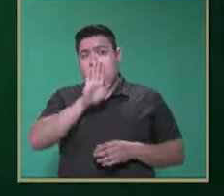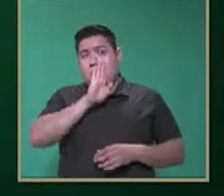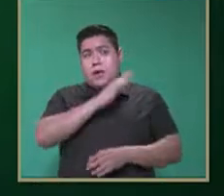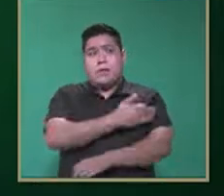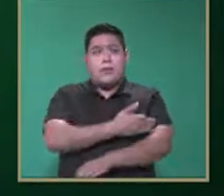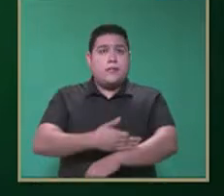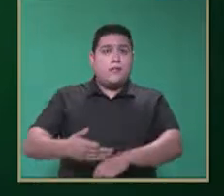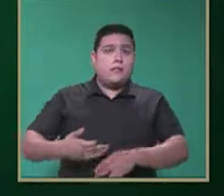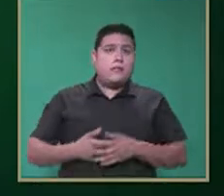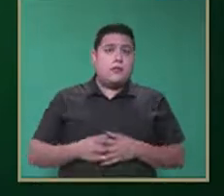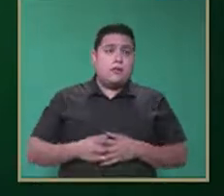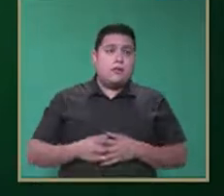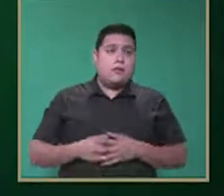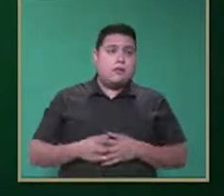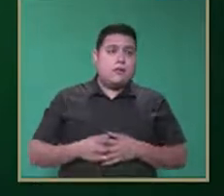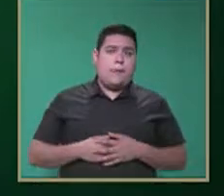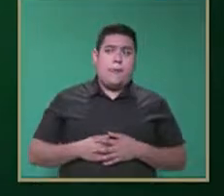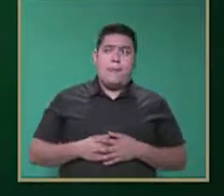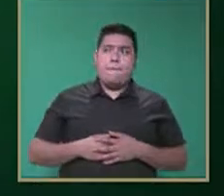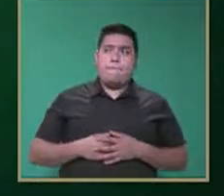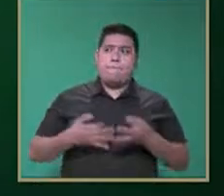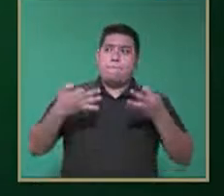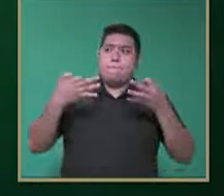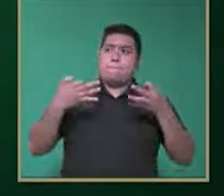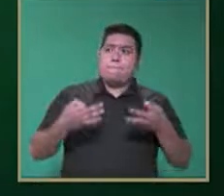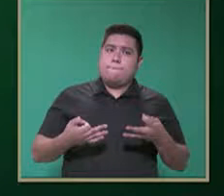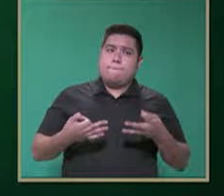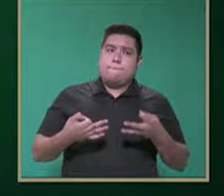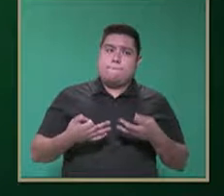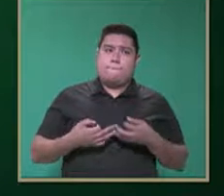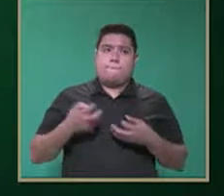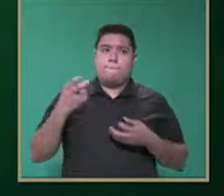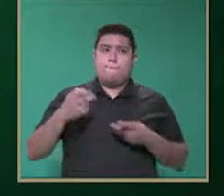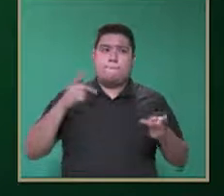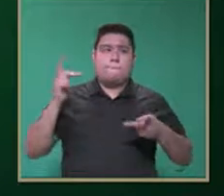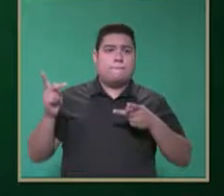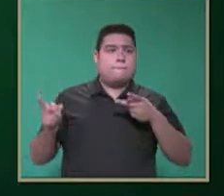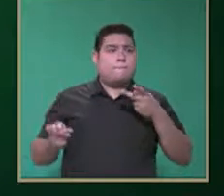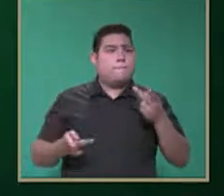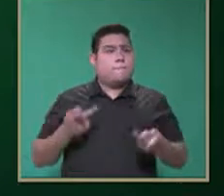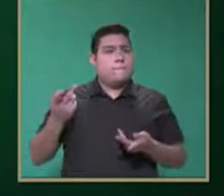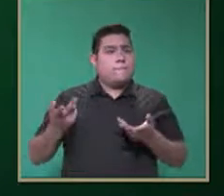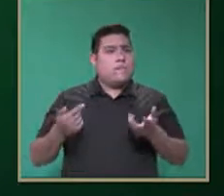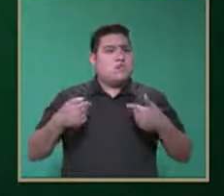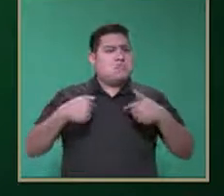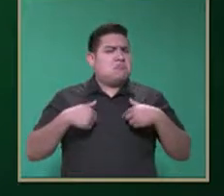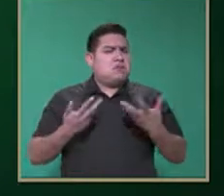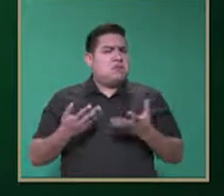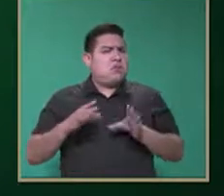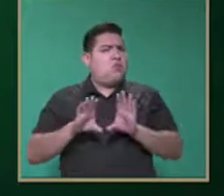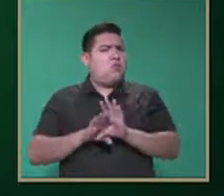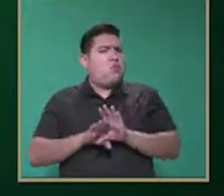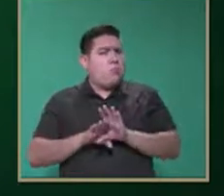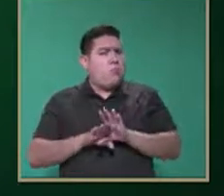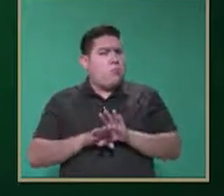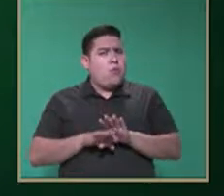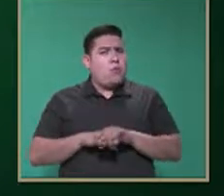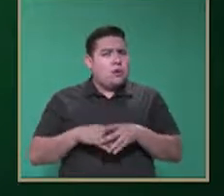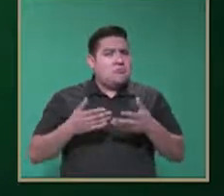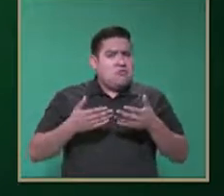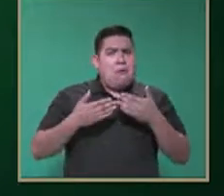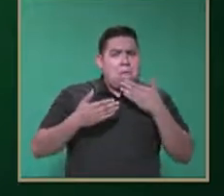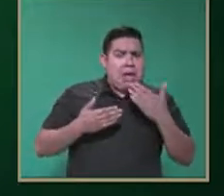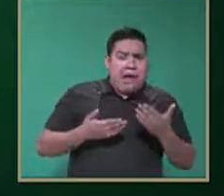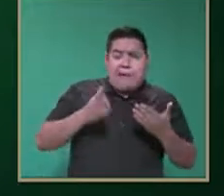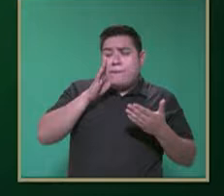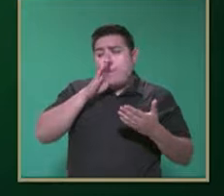estar estableciendo esa forma o ese cuestionamiento de cómo lo estoy haciendo. Estoy actuando de la